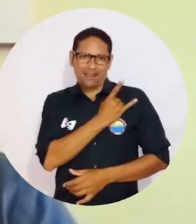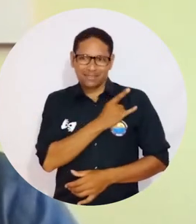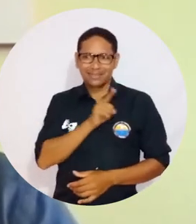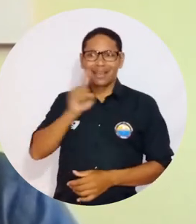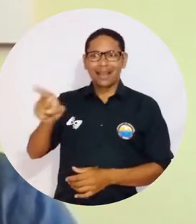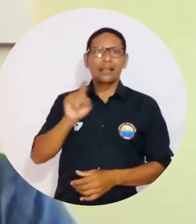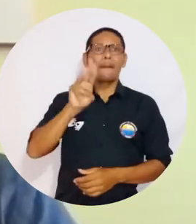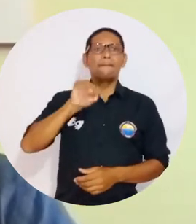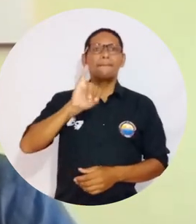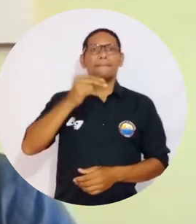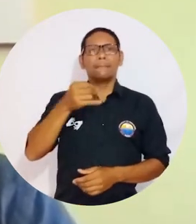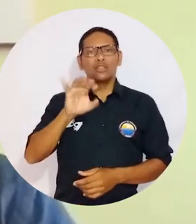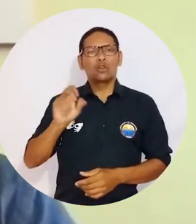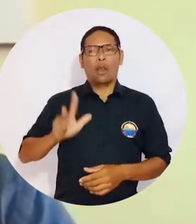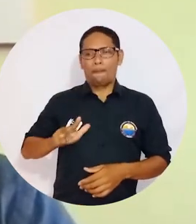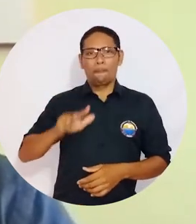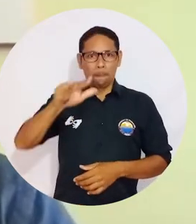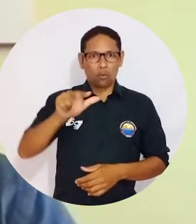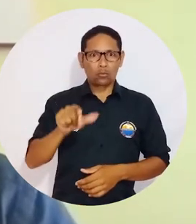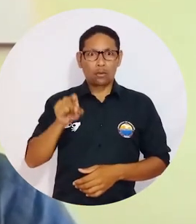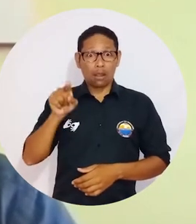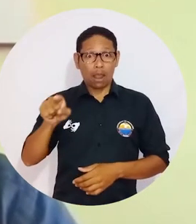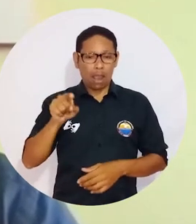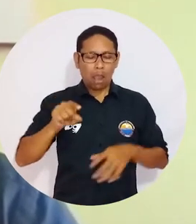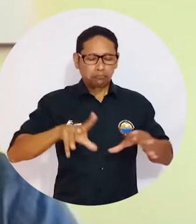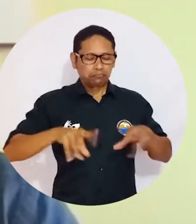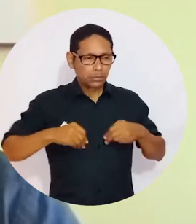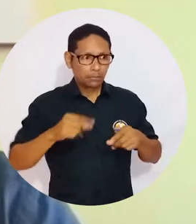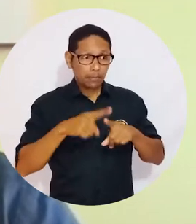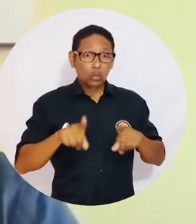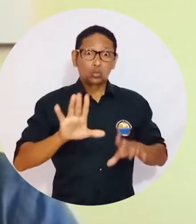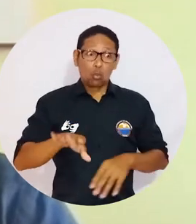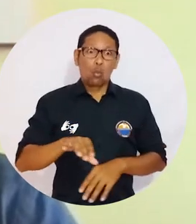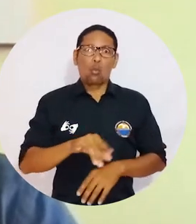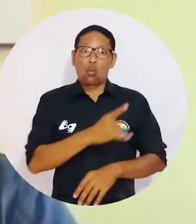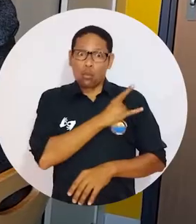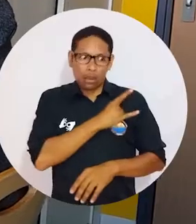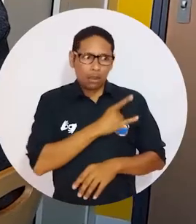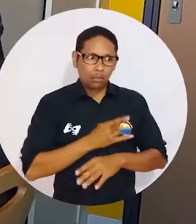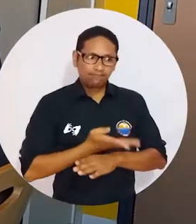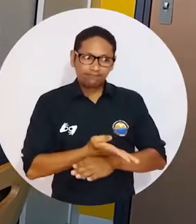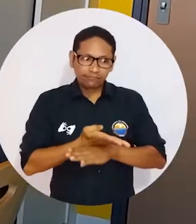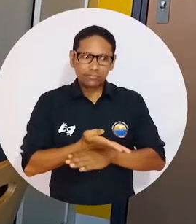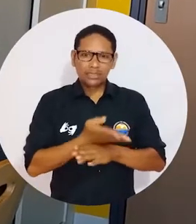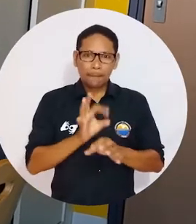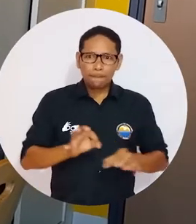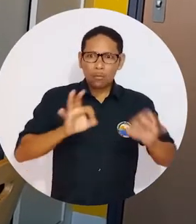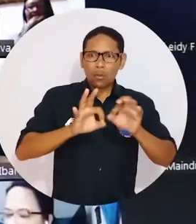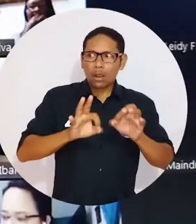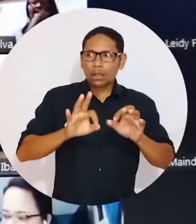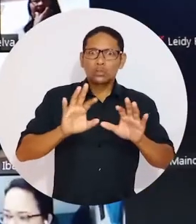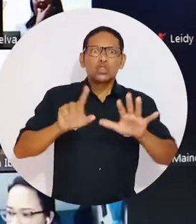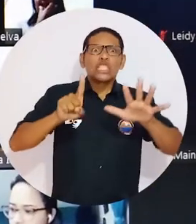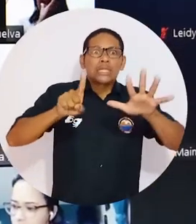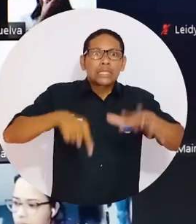pero la exigencia así contundente pues de la Universidad del Niño fue que si bien esos seis meses los iba a hacer de virtual, tenía que hacerlo seis